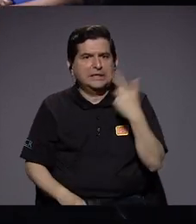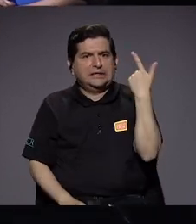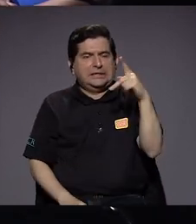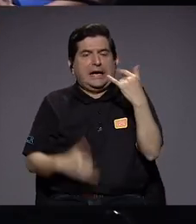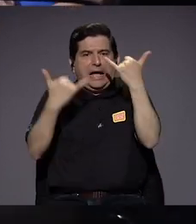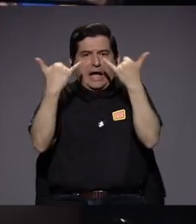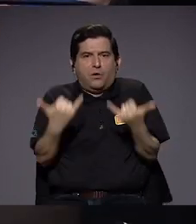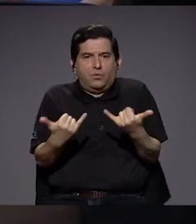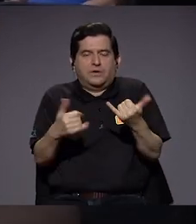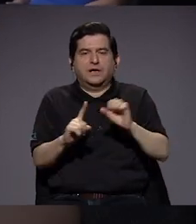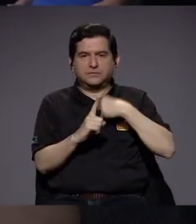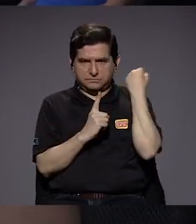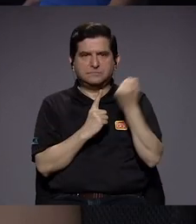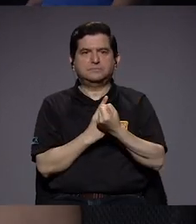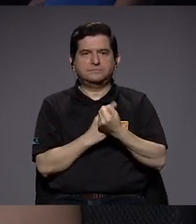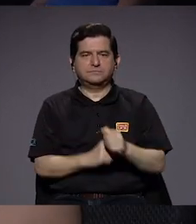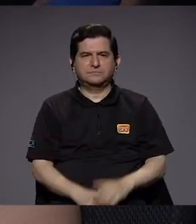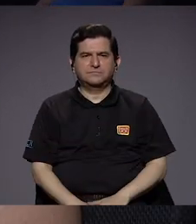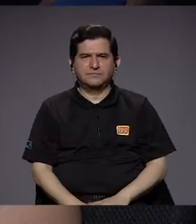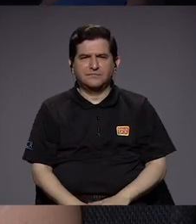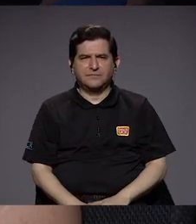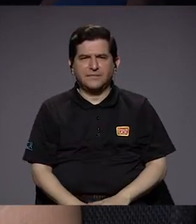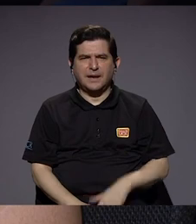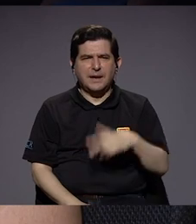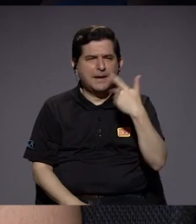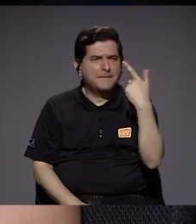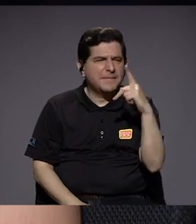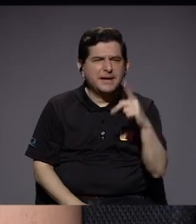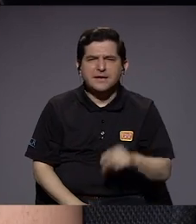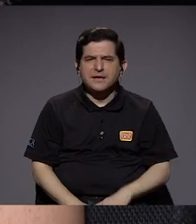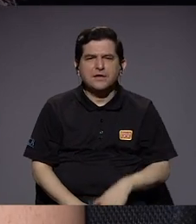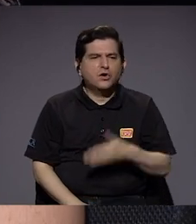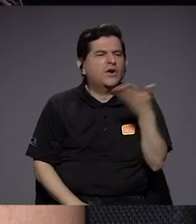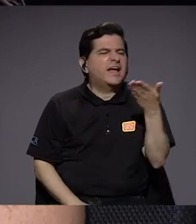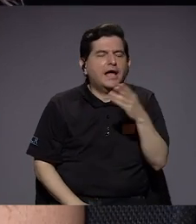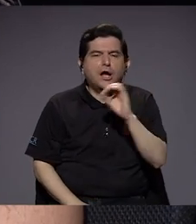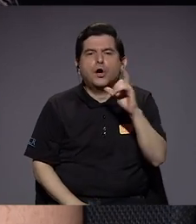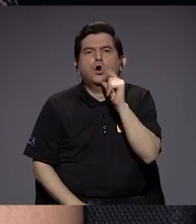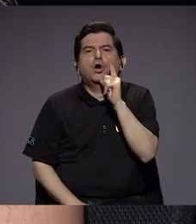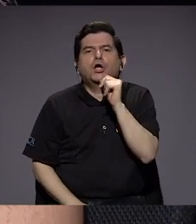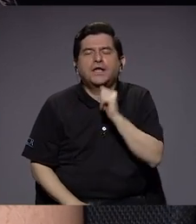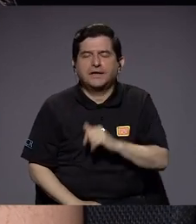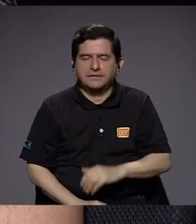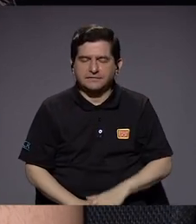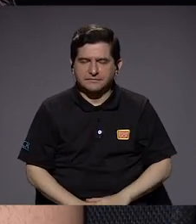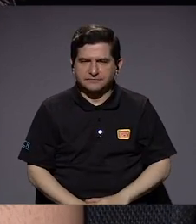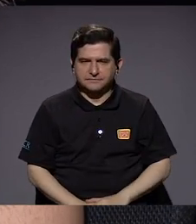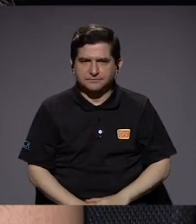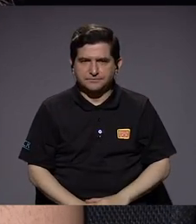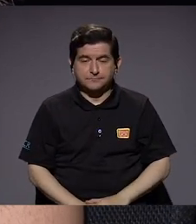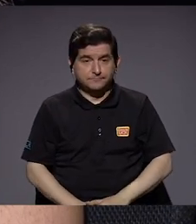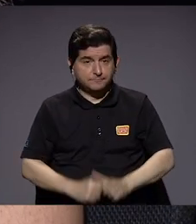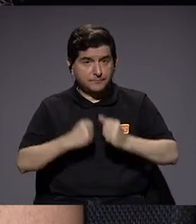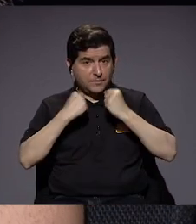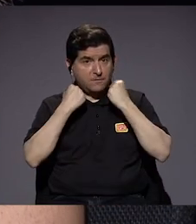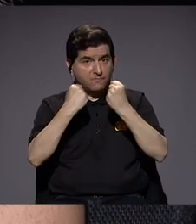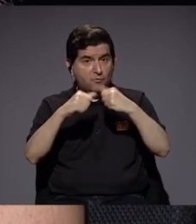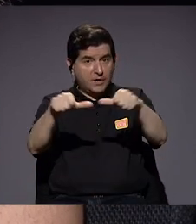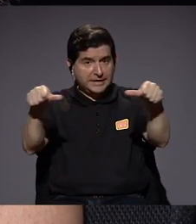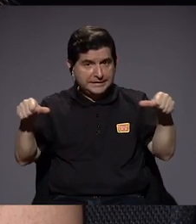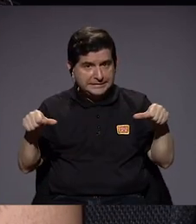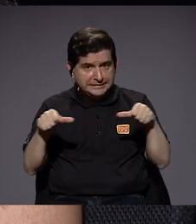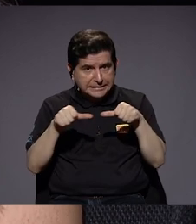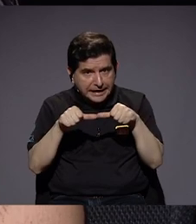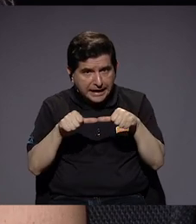peligro como hoy. ¿Qué y quiénes son peligrosos, Doña Carolina? Hay una fuerte área